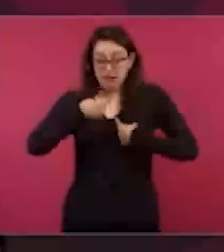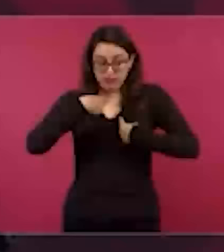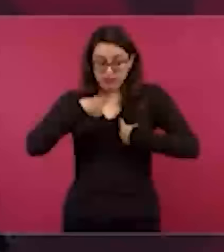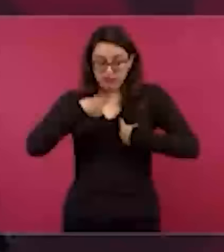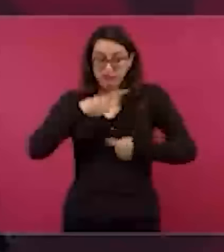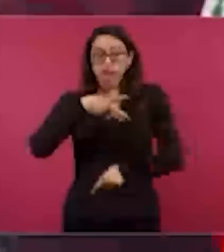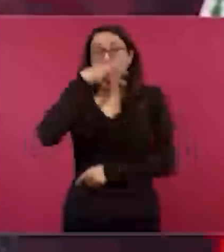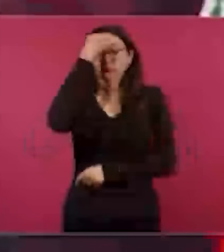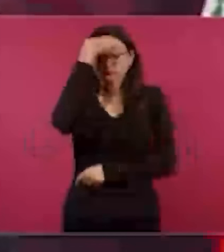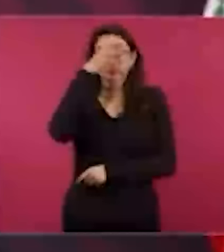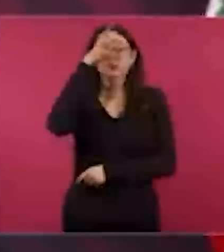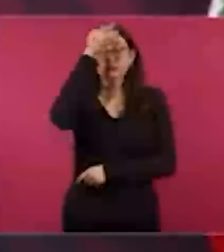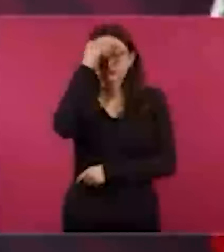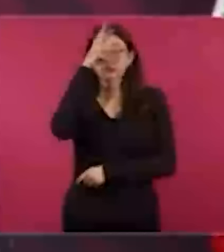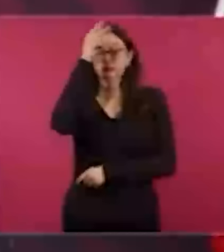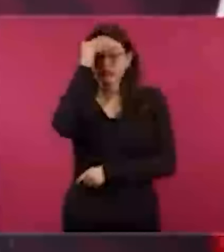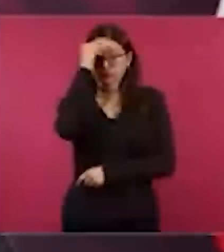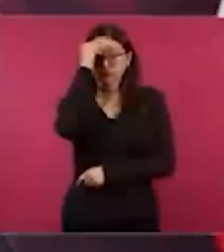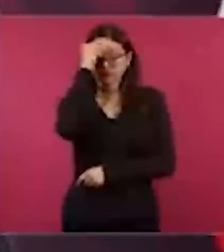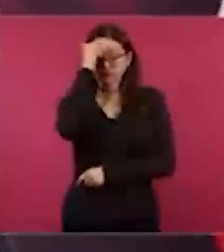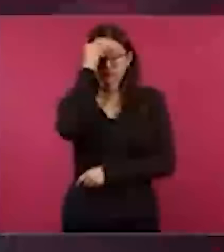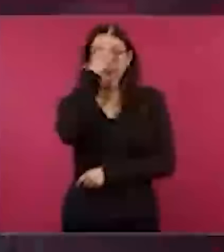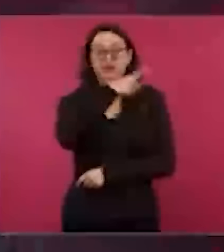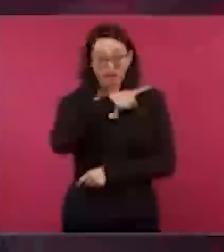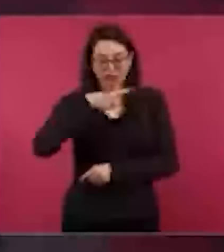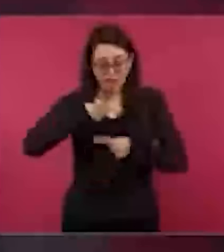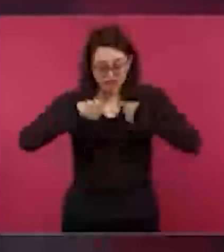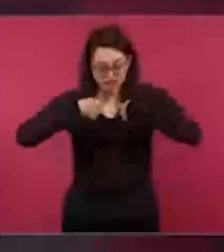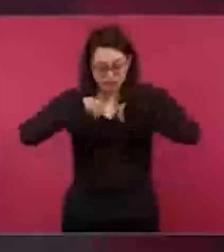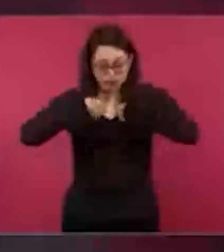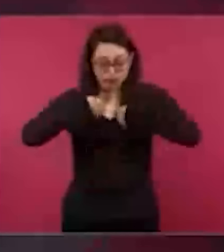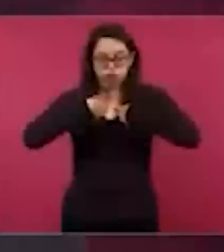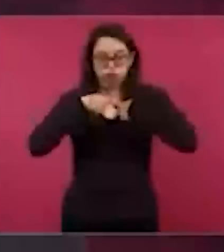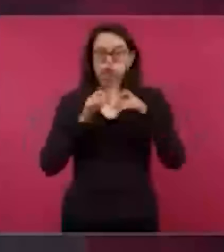Hay que aprender a autolimitarnos,